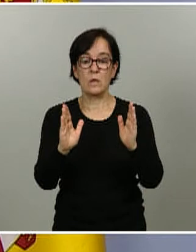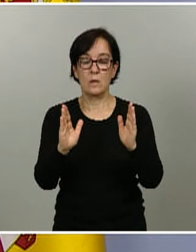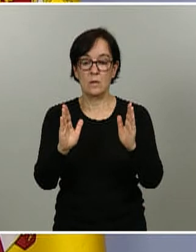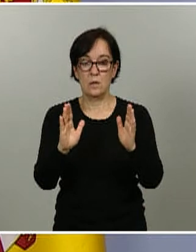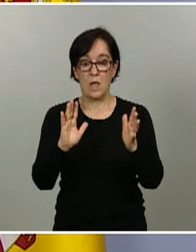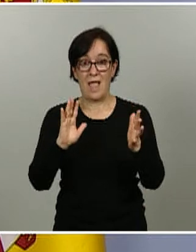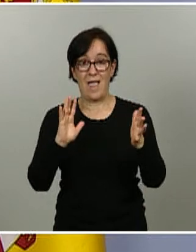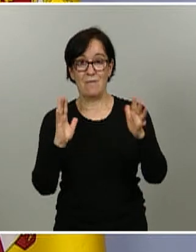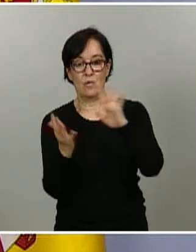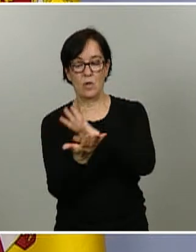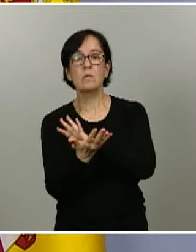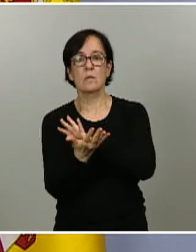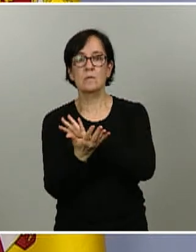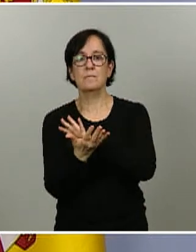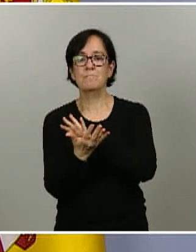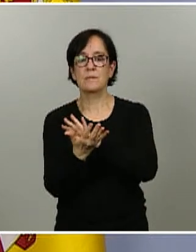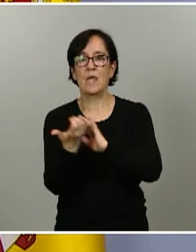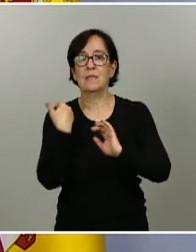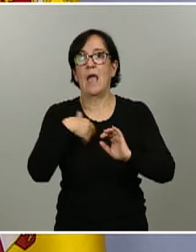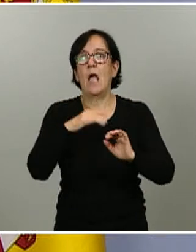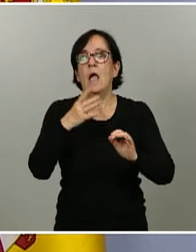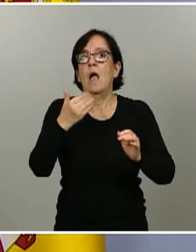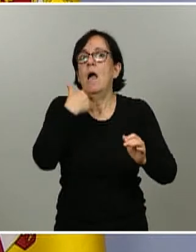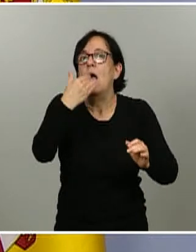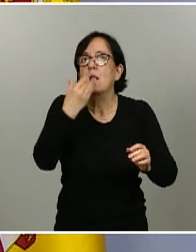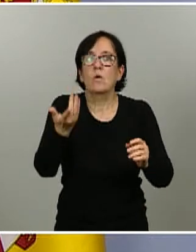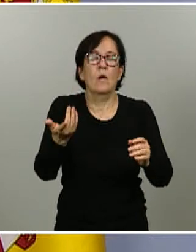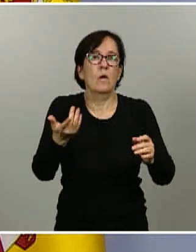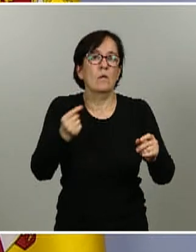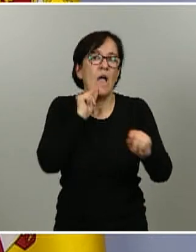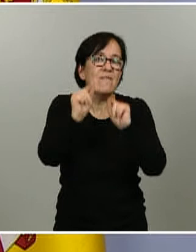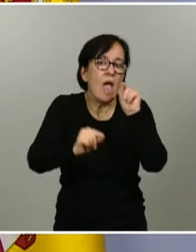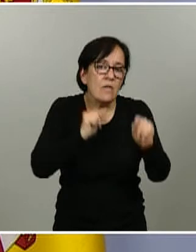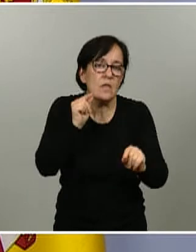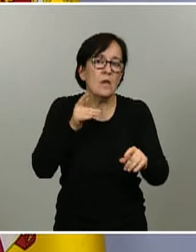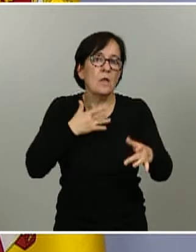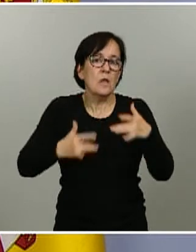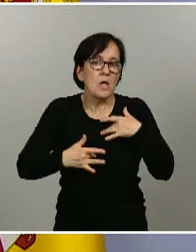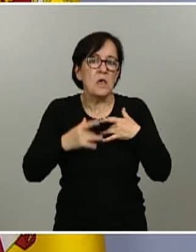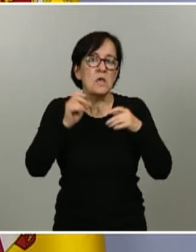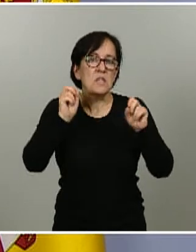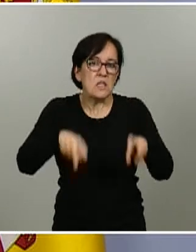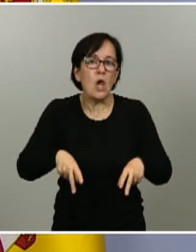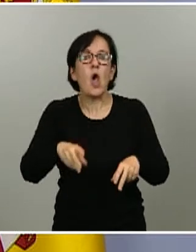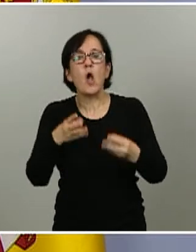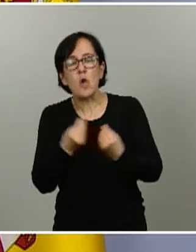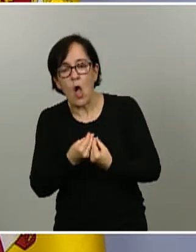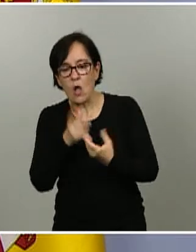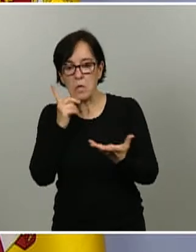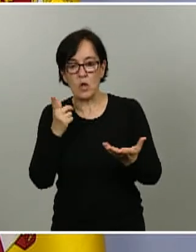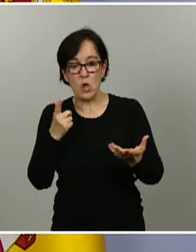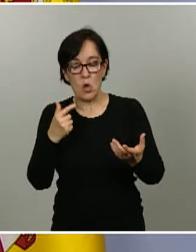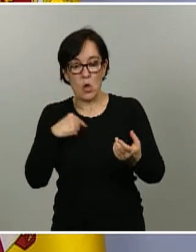ha tenido contacto con el virus ha tenido una infección que puede ser sintomática o asintomática y su cuerpo ha reaccionado